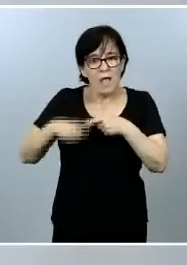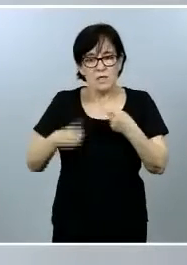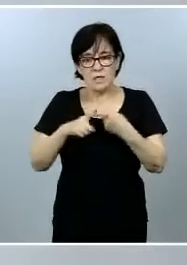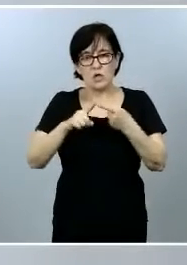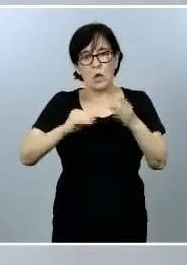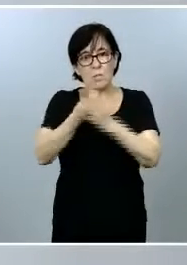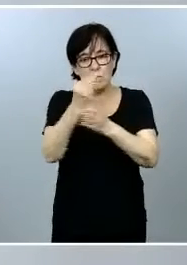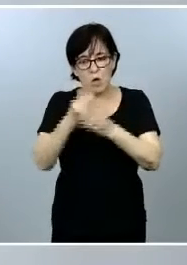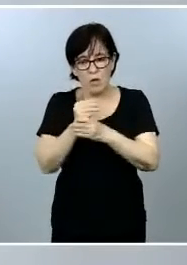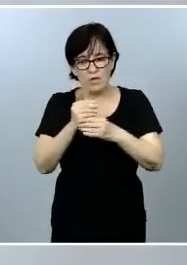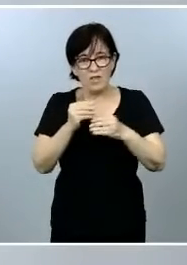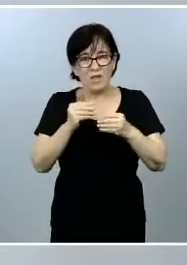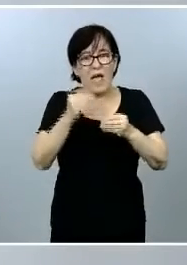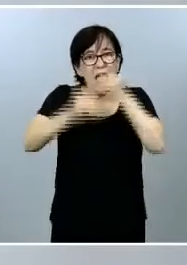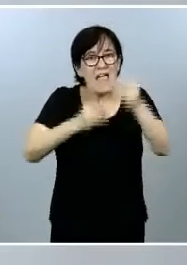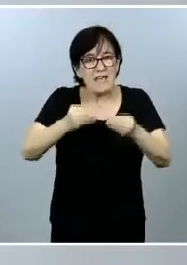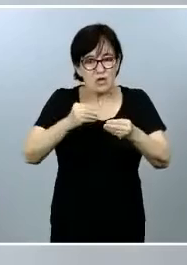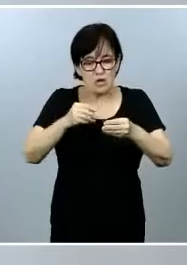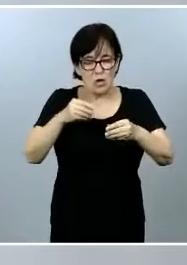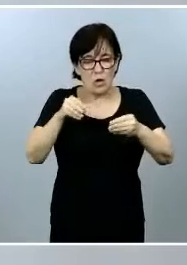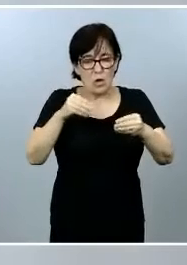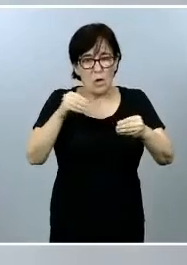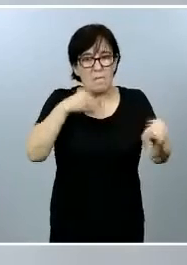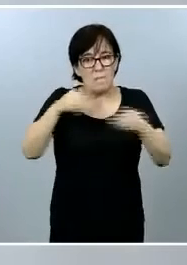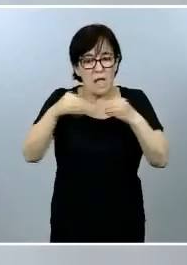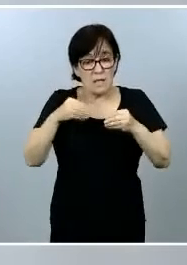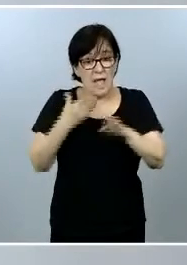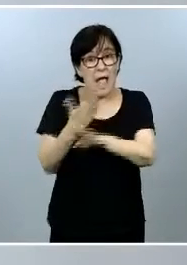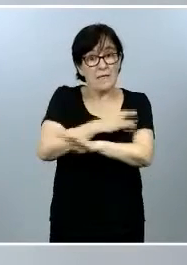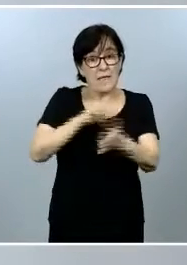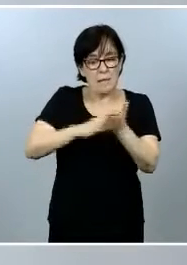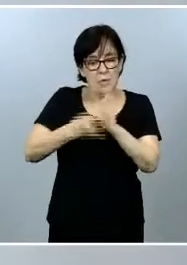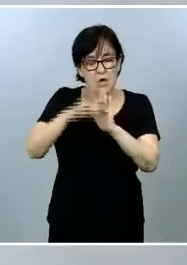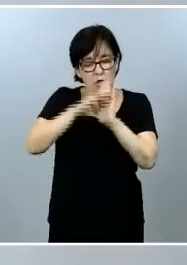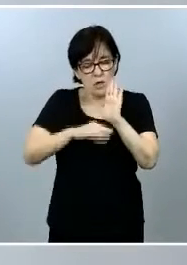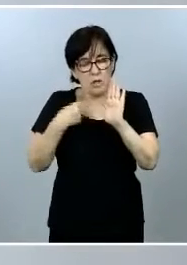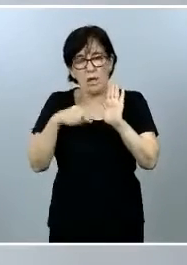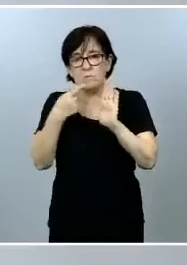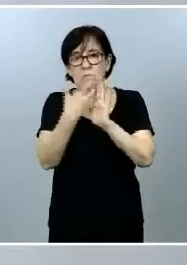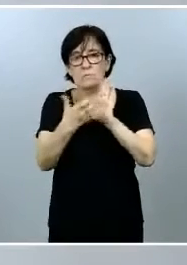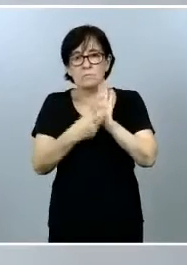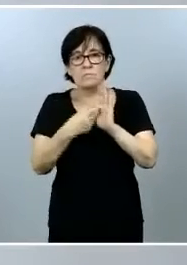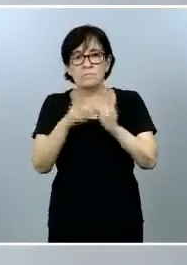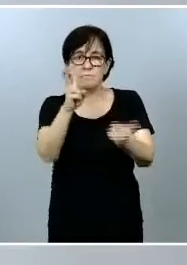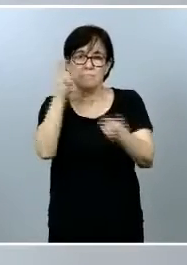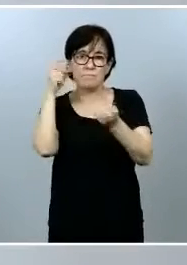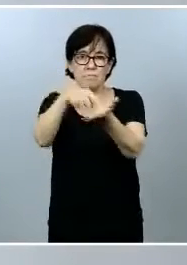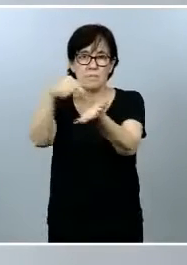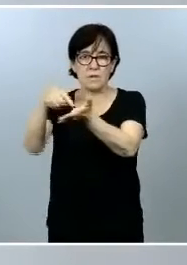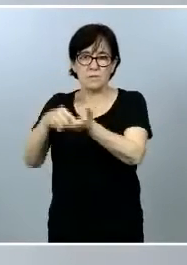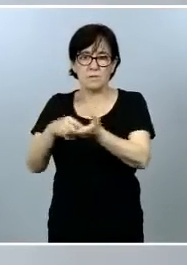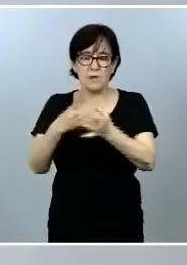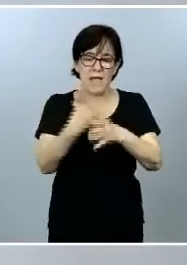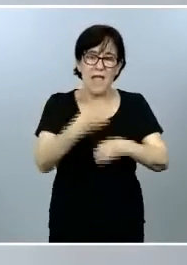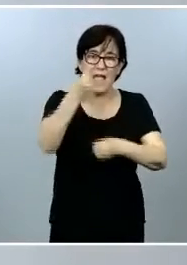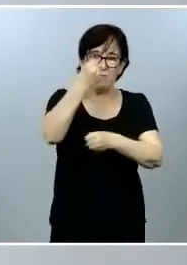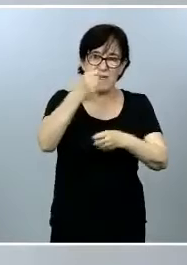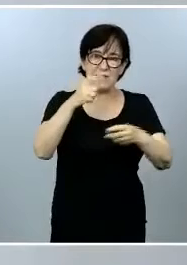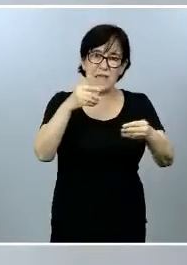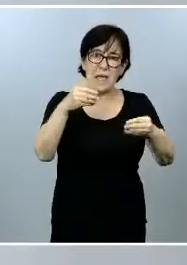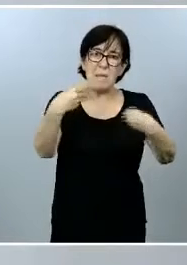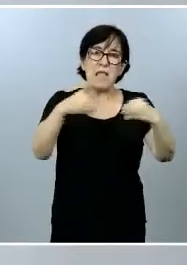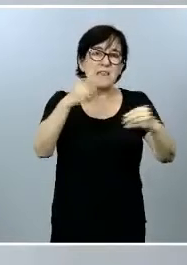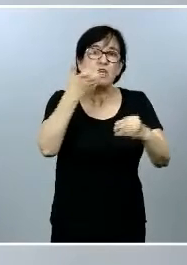hechos con plástico, el anteproyecto de ley establece un impuesto a los envases de plástico no reutilizables.